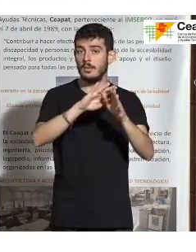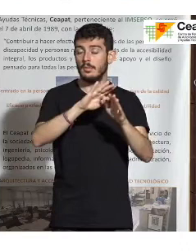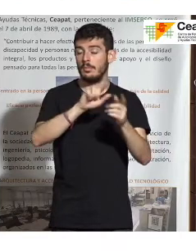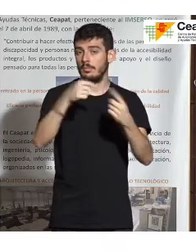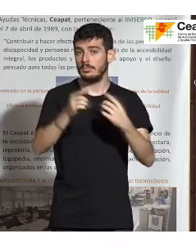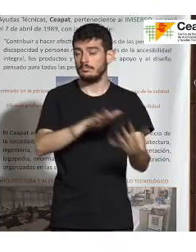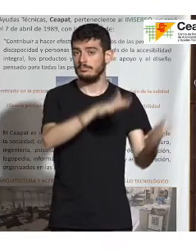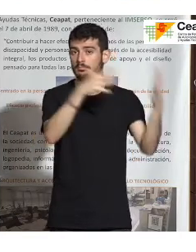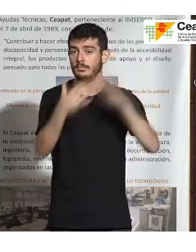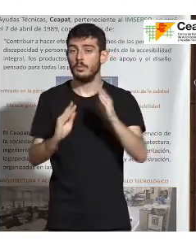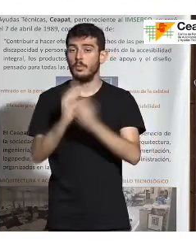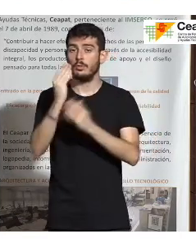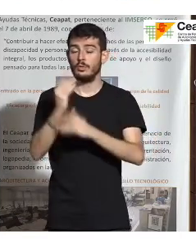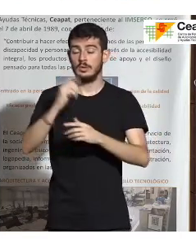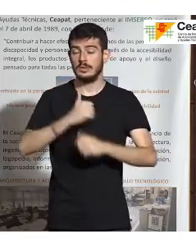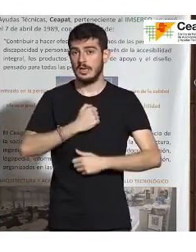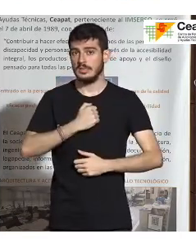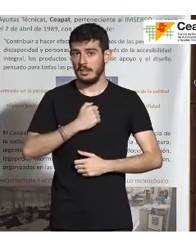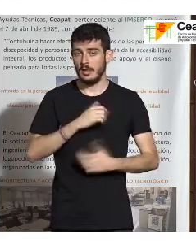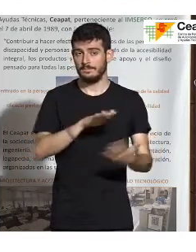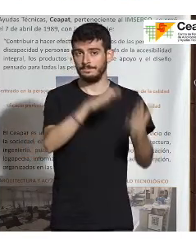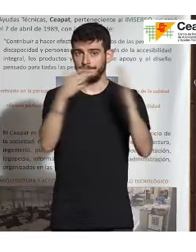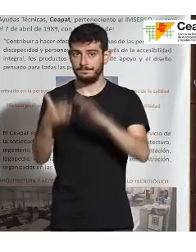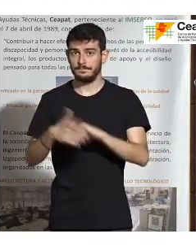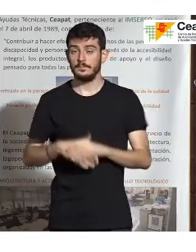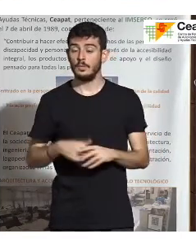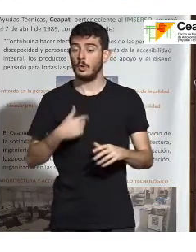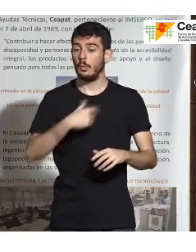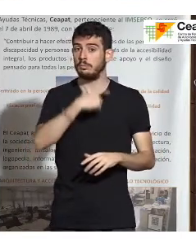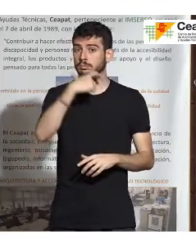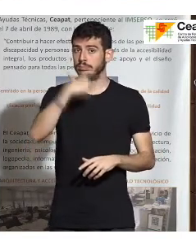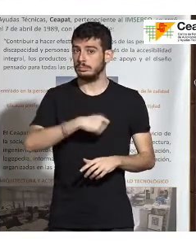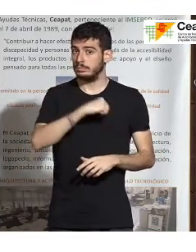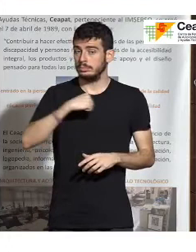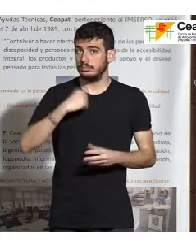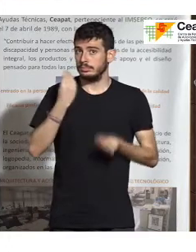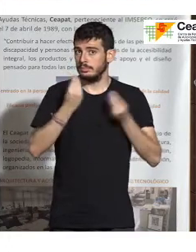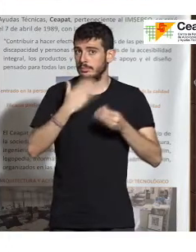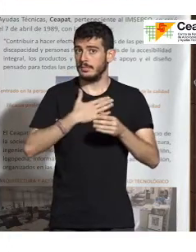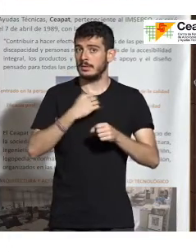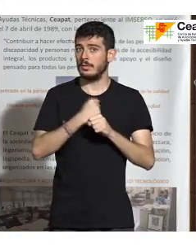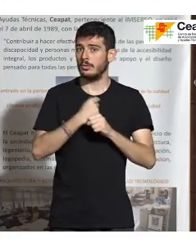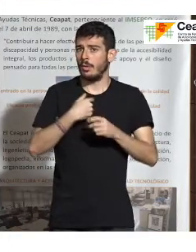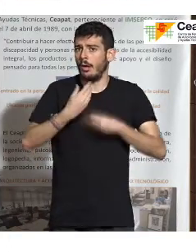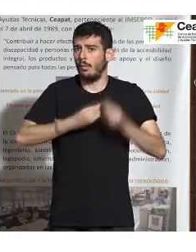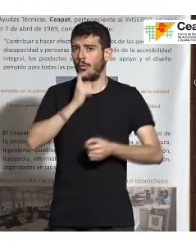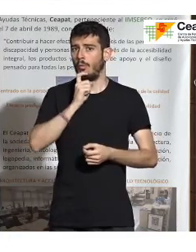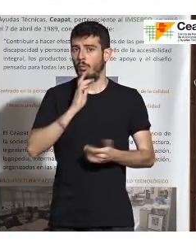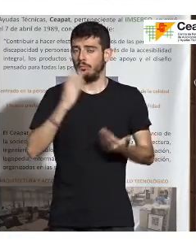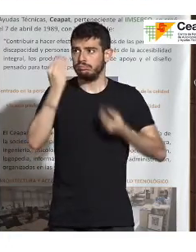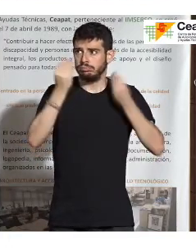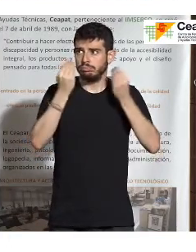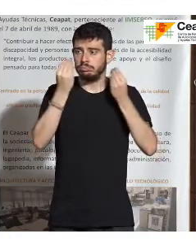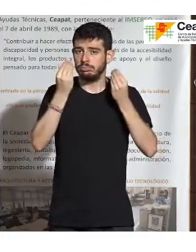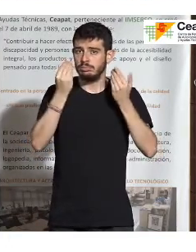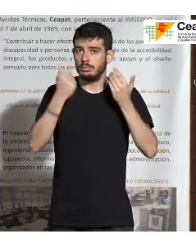producto o un servicio desde la existencia. Yo, personalmente, en mi trabajo me digo «Bueno, ¿cómo abordo yo esto? Pues voy a hacer lo